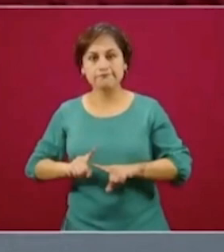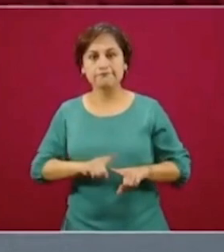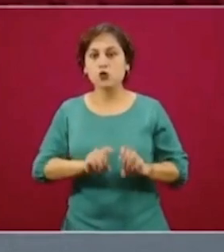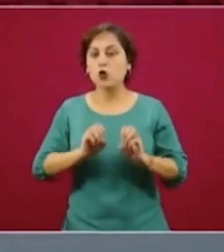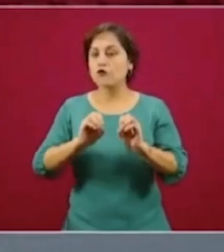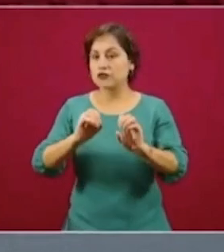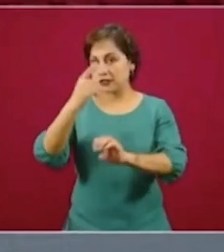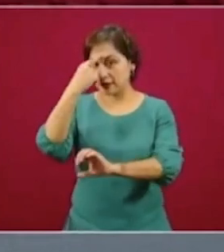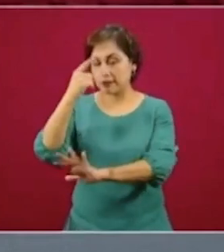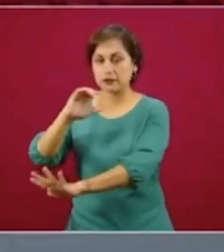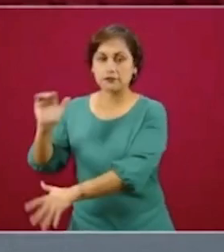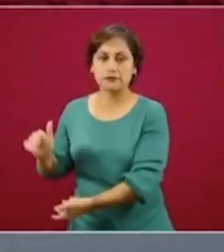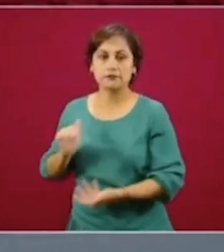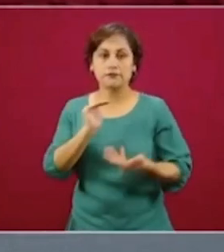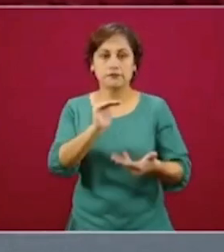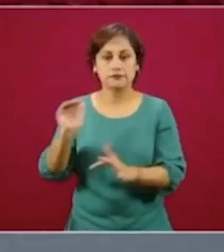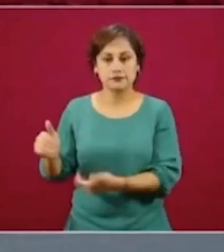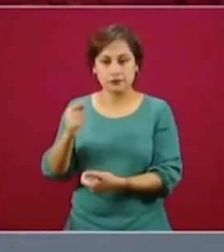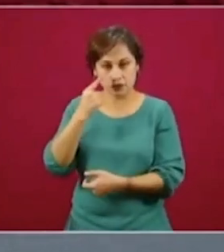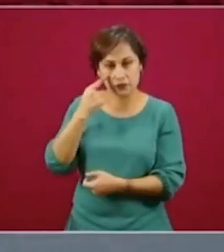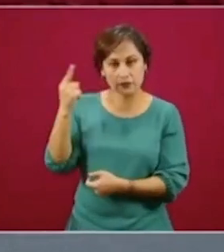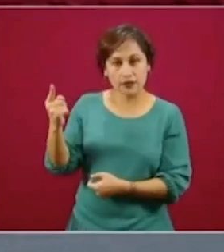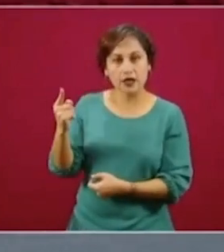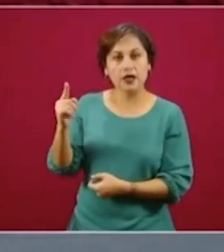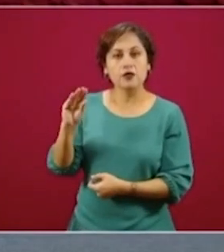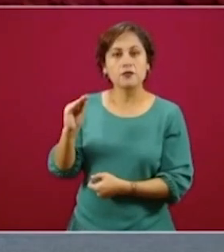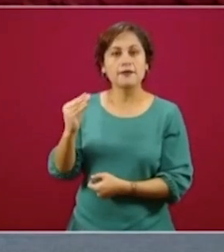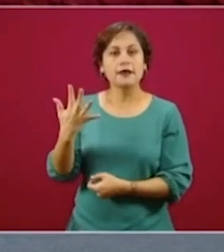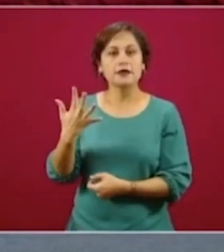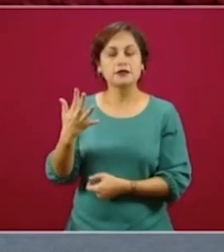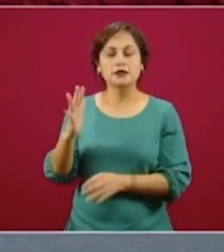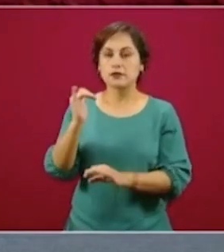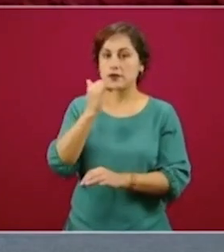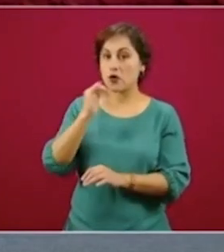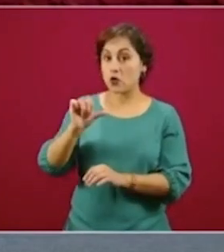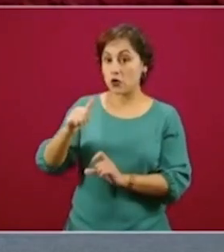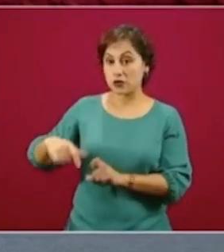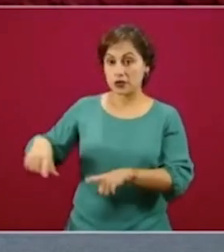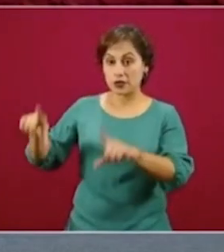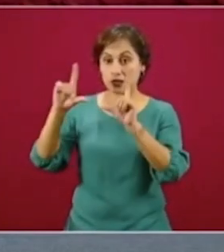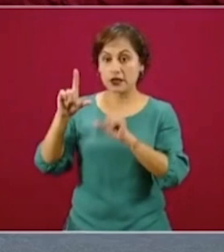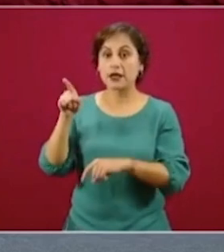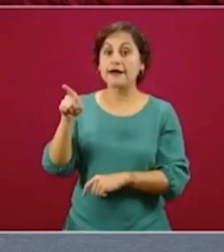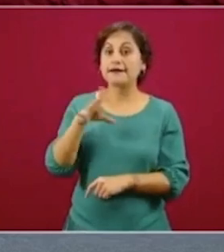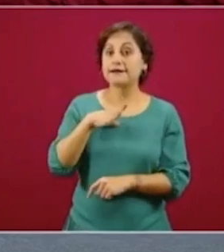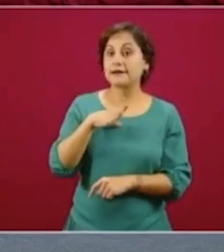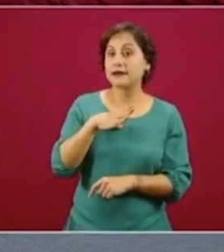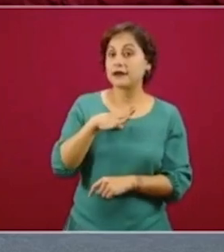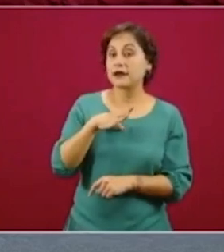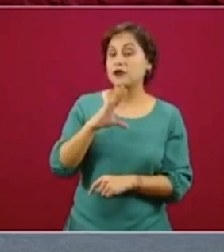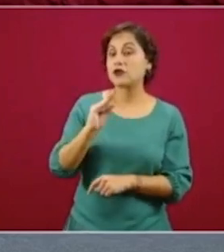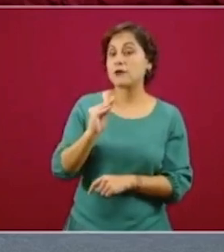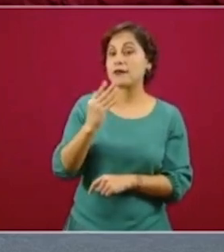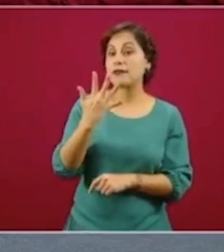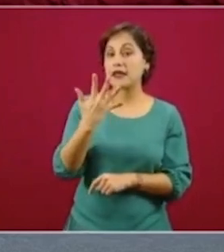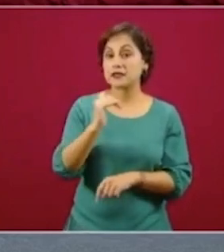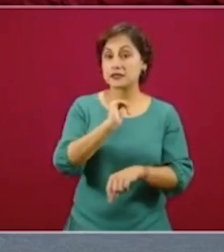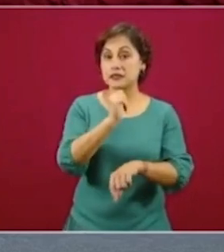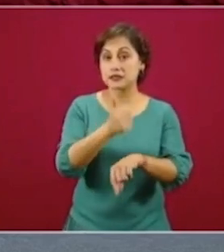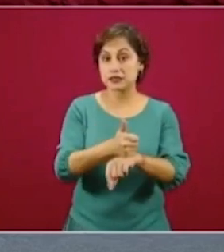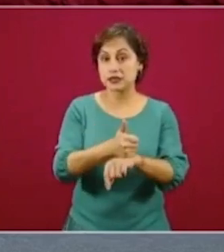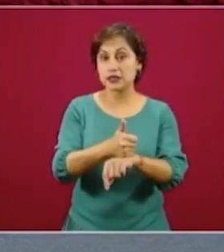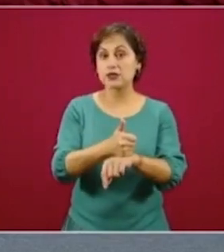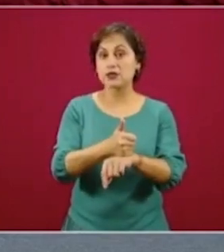a ver ustedes que tienen 95, no, la anterior, por favor, me falta una. Tienen 95 centros. Hoy día